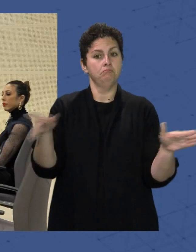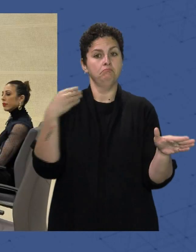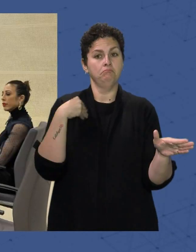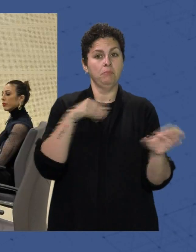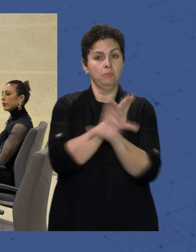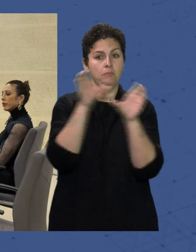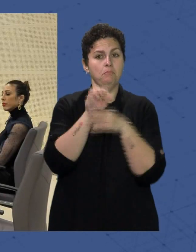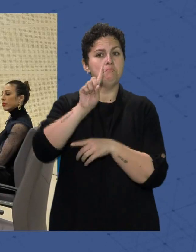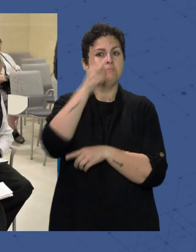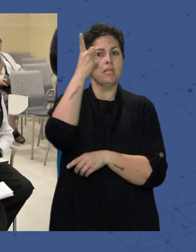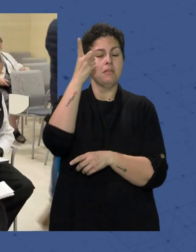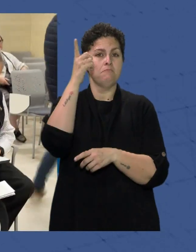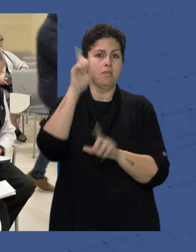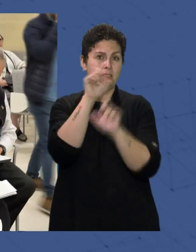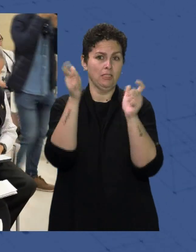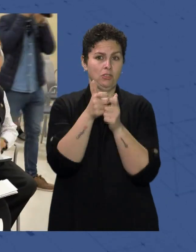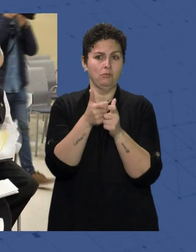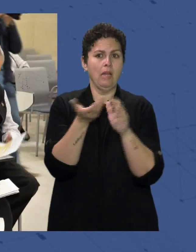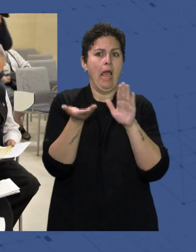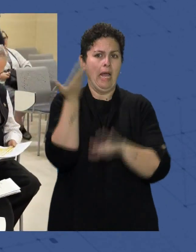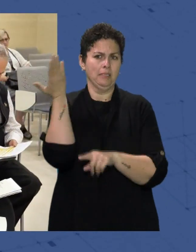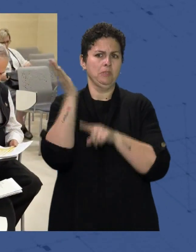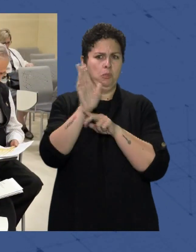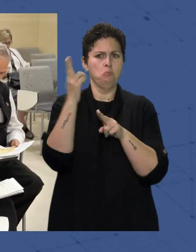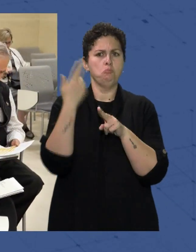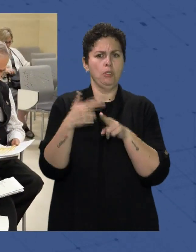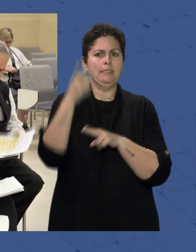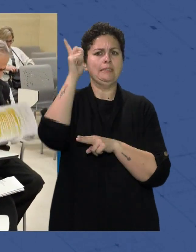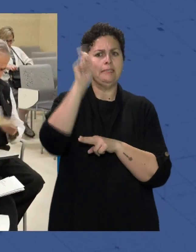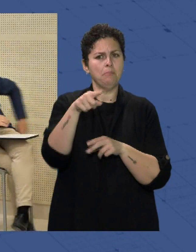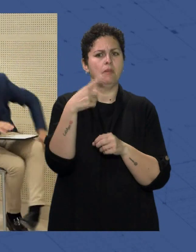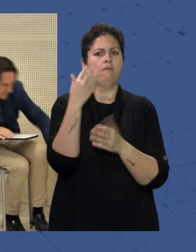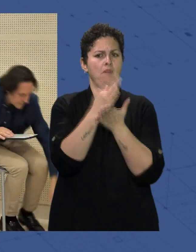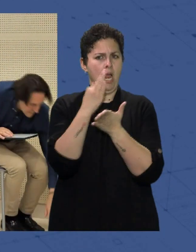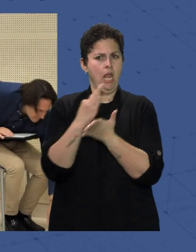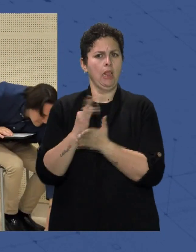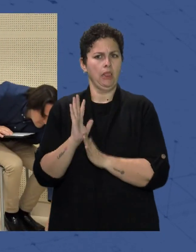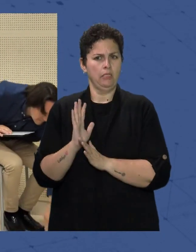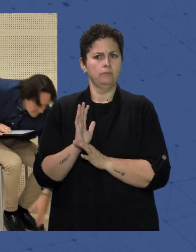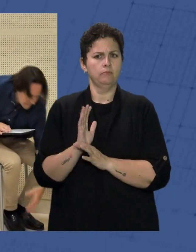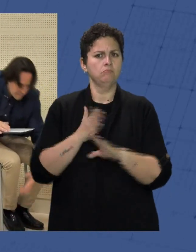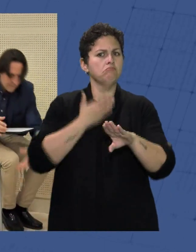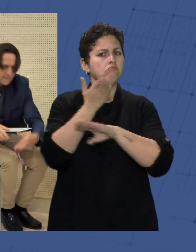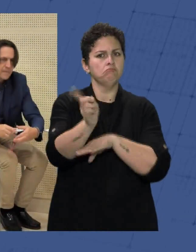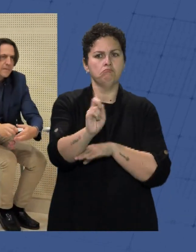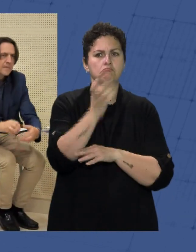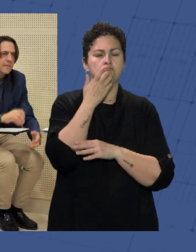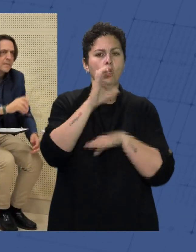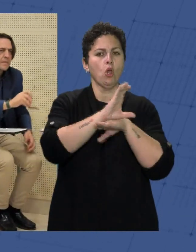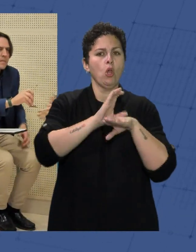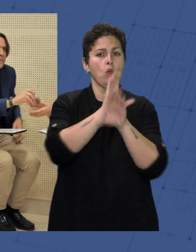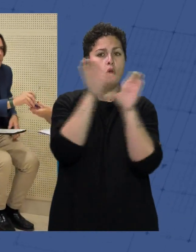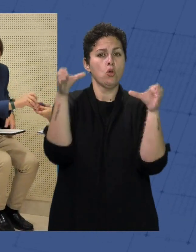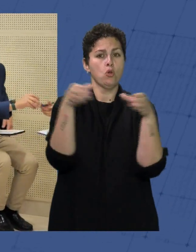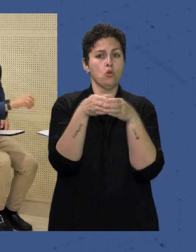una primera sesión Con amplia representación Política Pero también Con ausencias Así No han asistido Los concejales Del Grupo